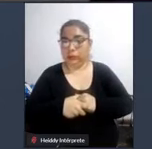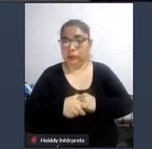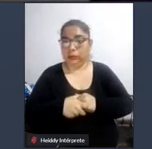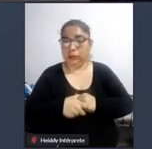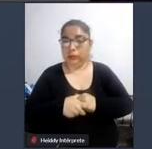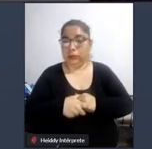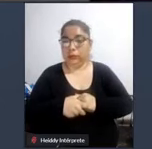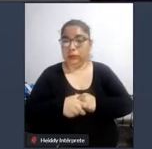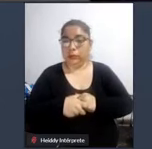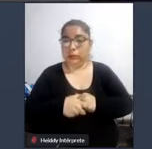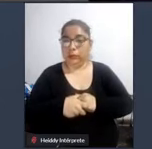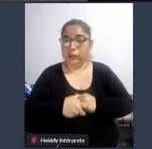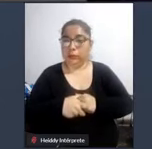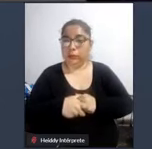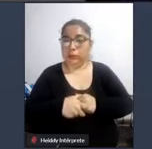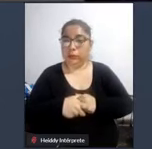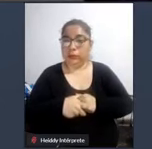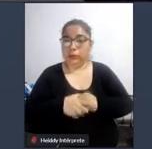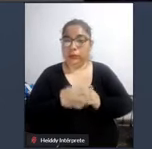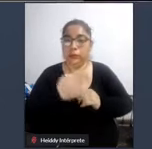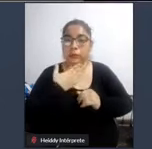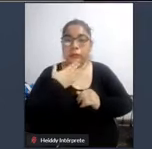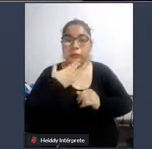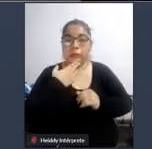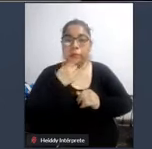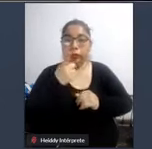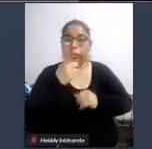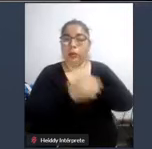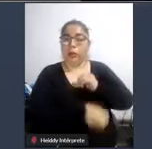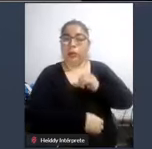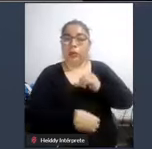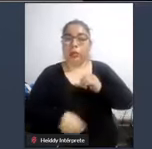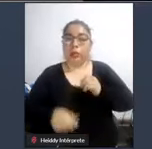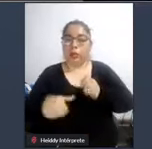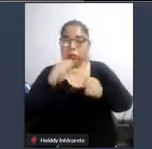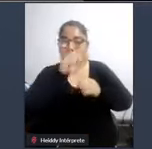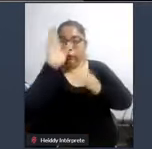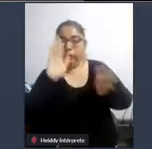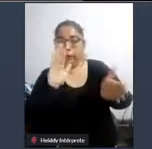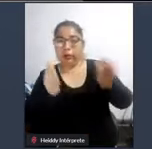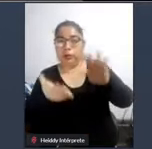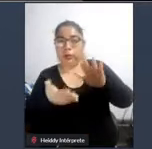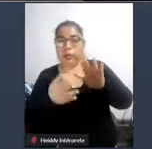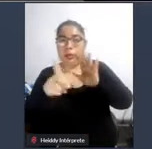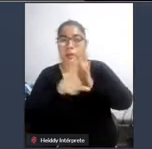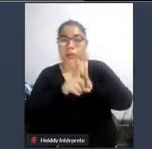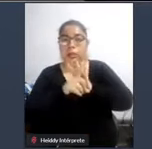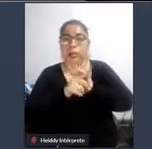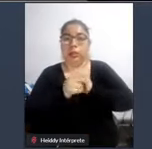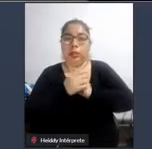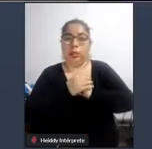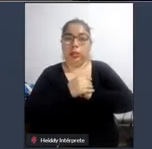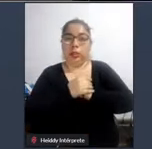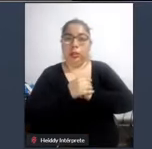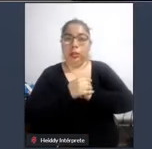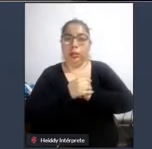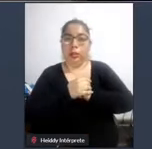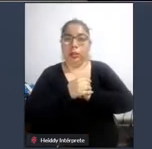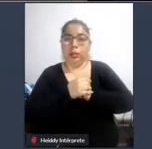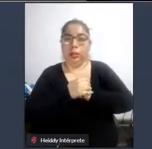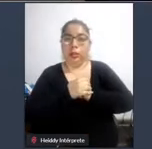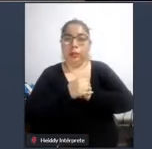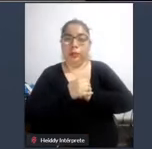y que fue el que impulsó la ley para la